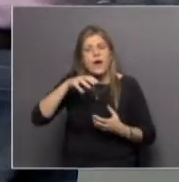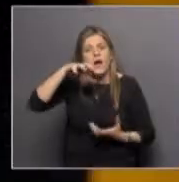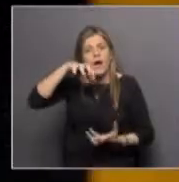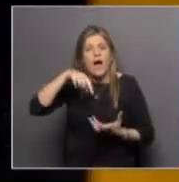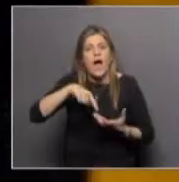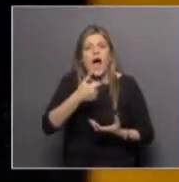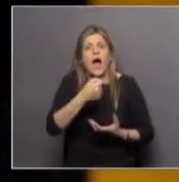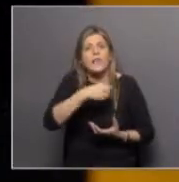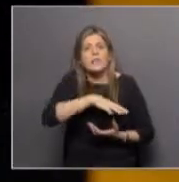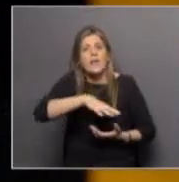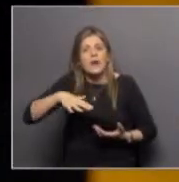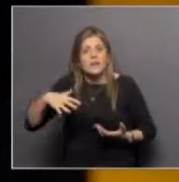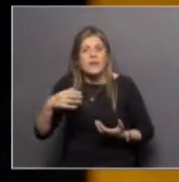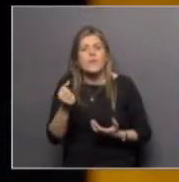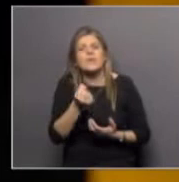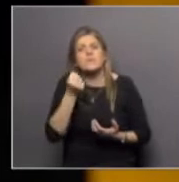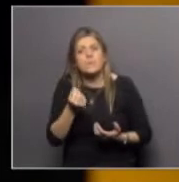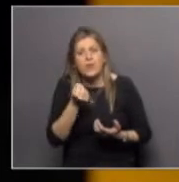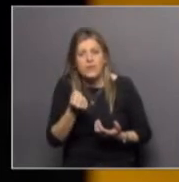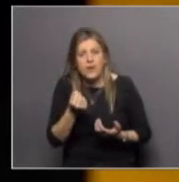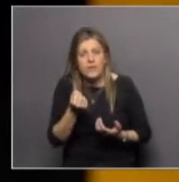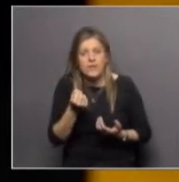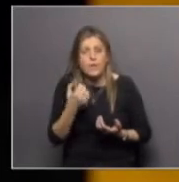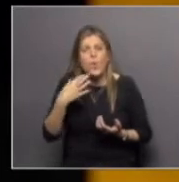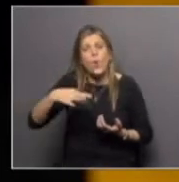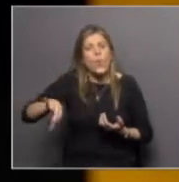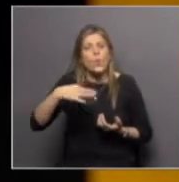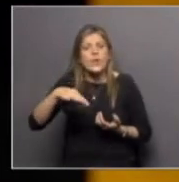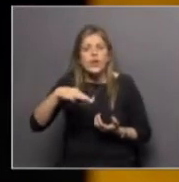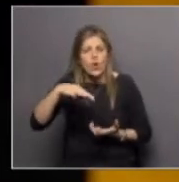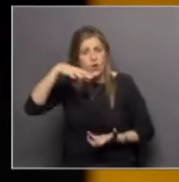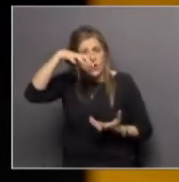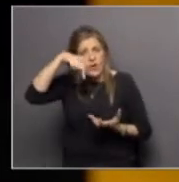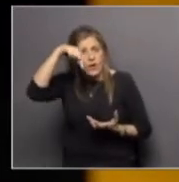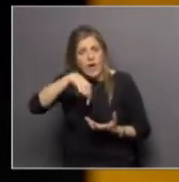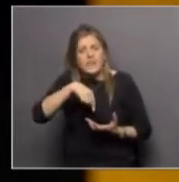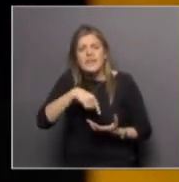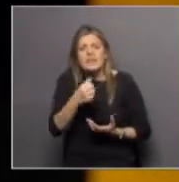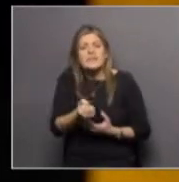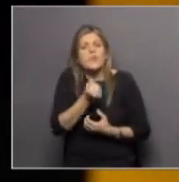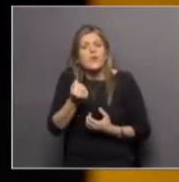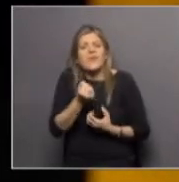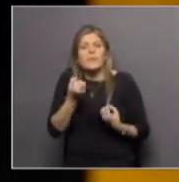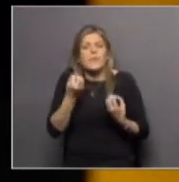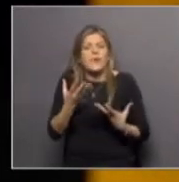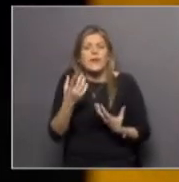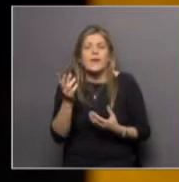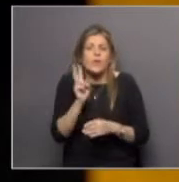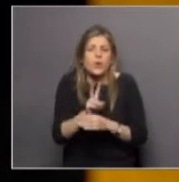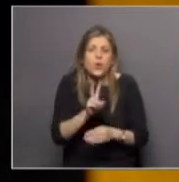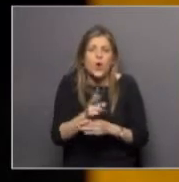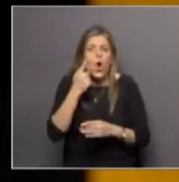¿Qué lo hace único? ¿Y por qué, además de ser único, nos es tan útil y tan necesario comprenderlo y conocerlo y protegerlo?